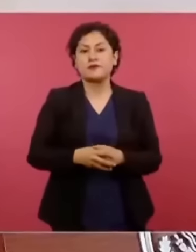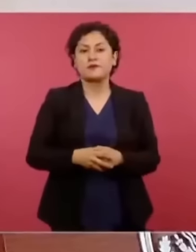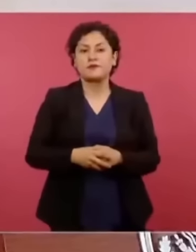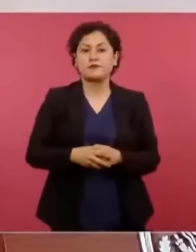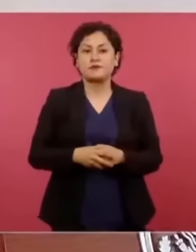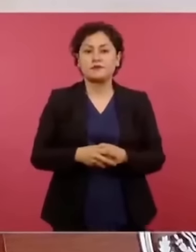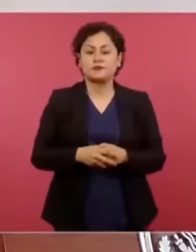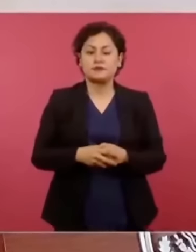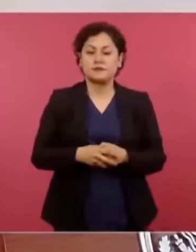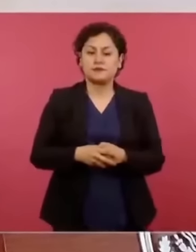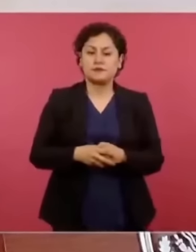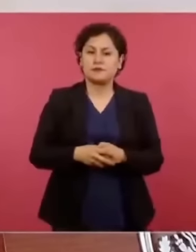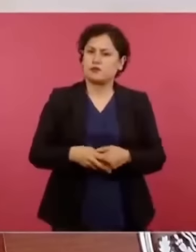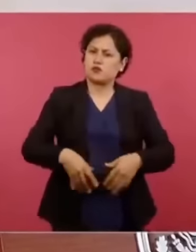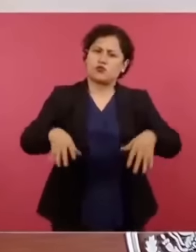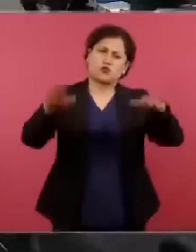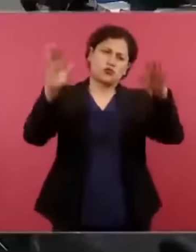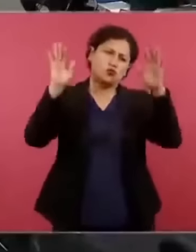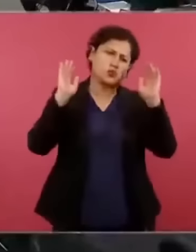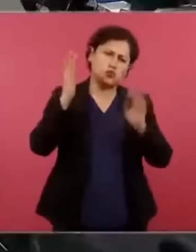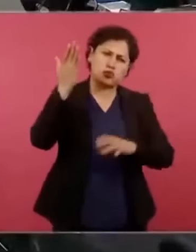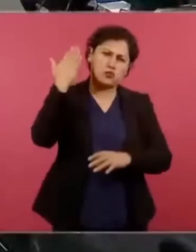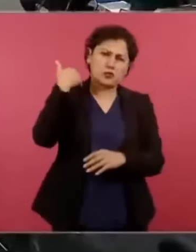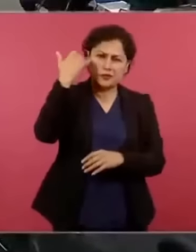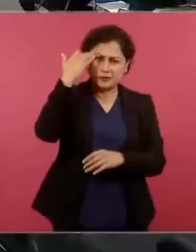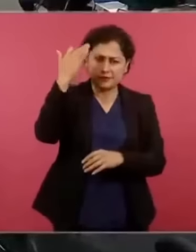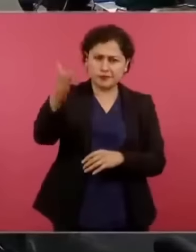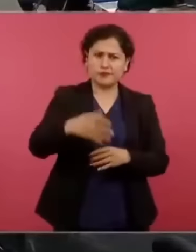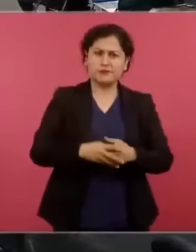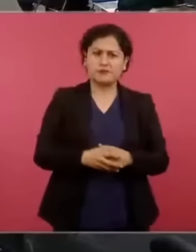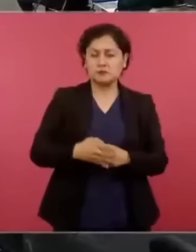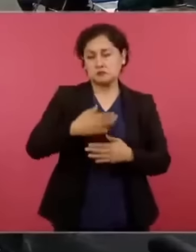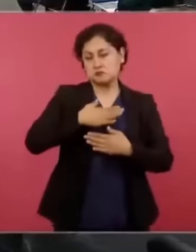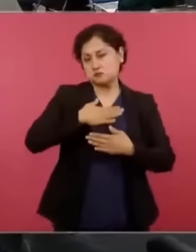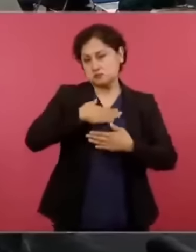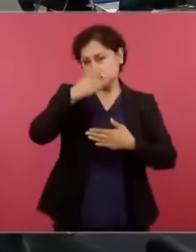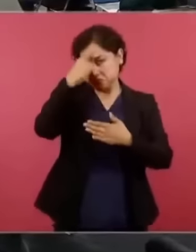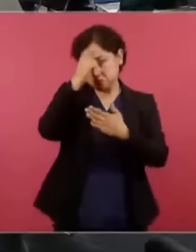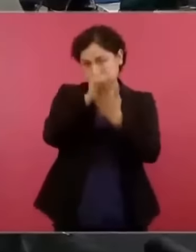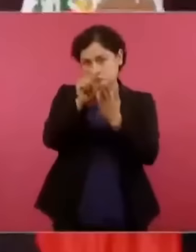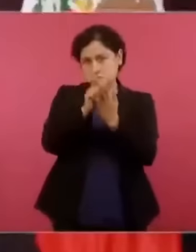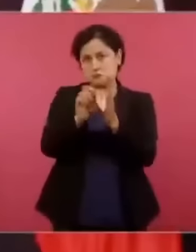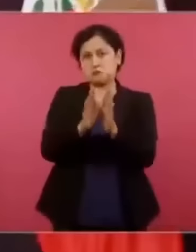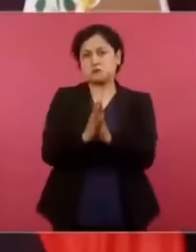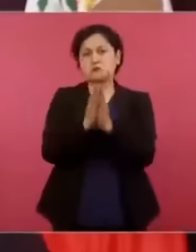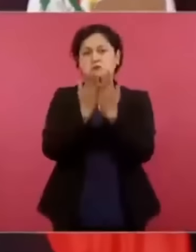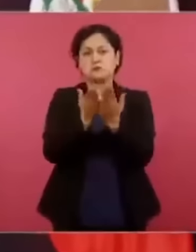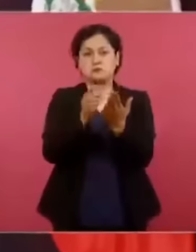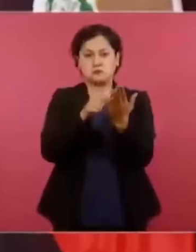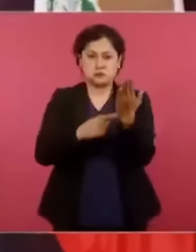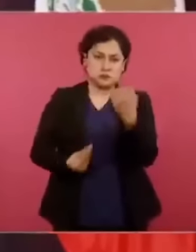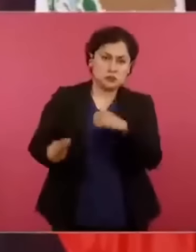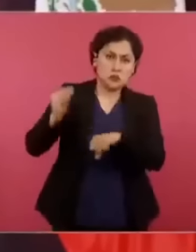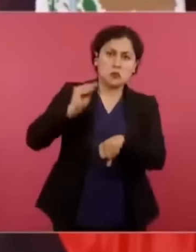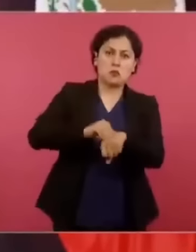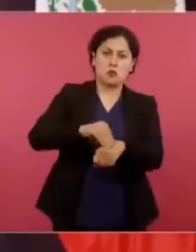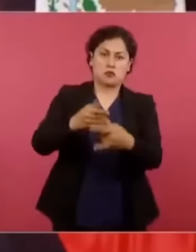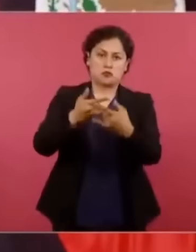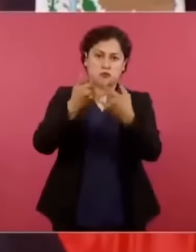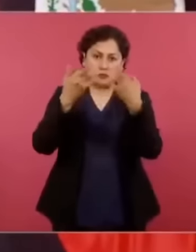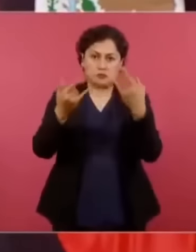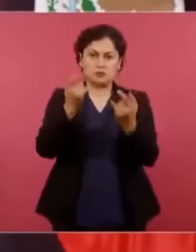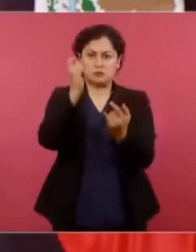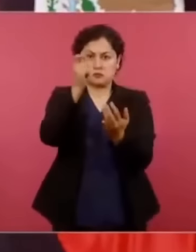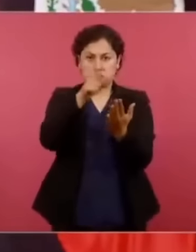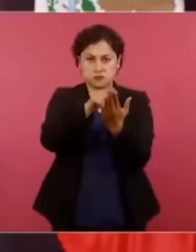Ya tiene tiempo. En mi libro yo planteo eso y